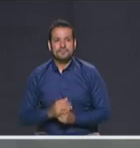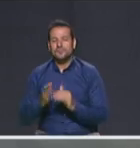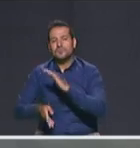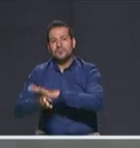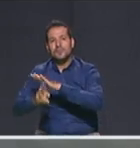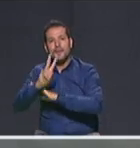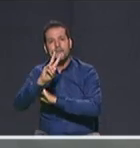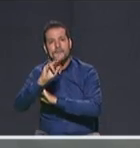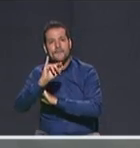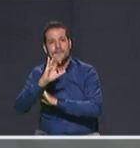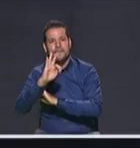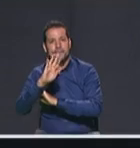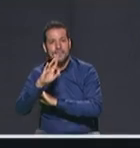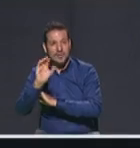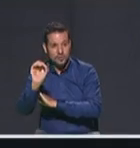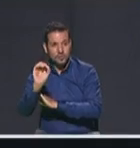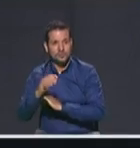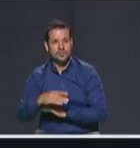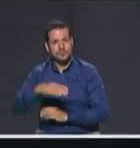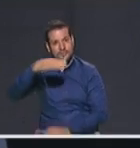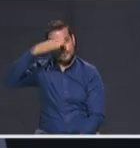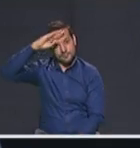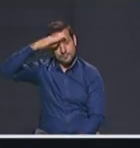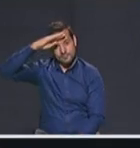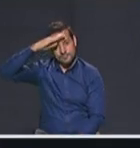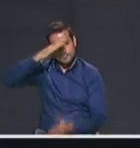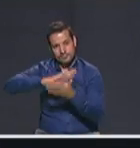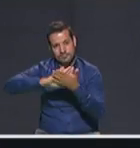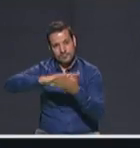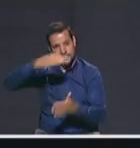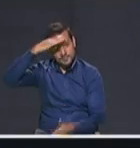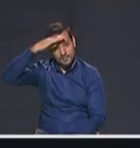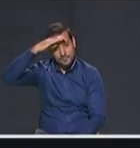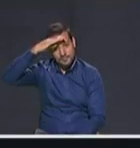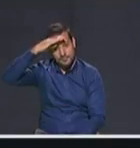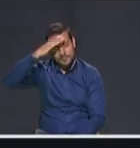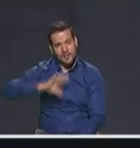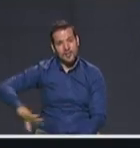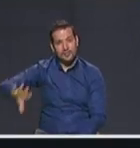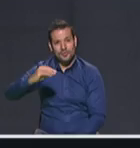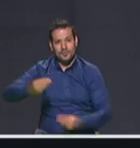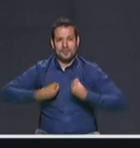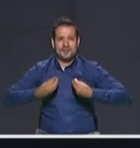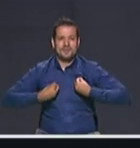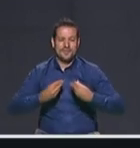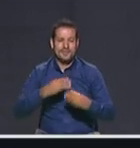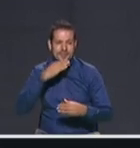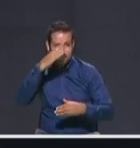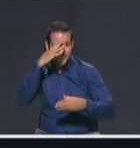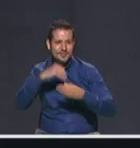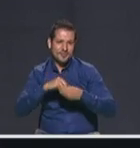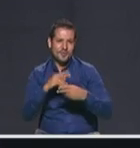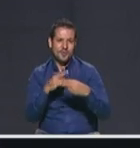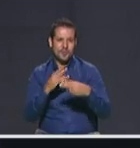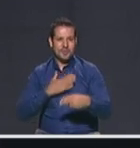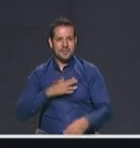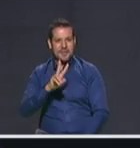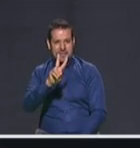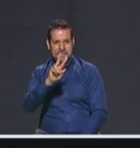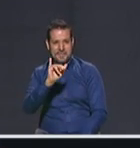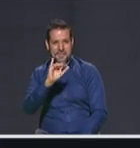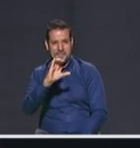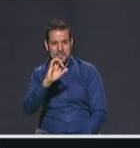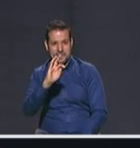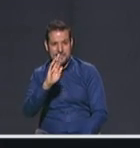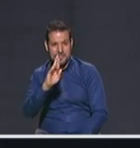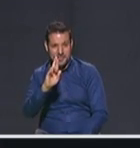del Polo Democrático Alternativo. Muy buenas noches para todos los televidentes, habitantes de la ciudad de Medellín. Yo me llamo Víctor Correa, soy candidato a la